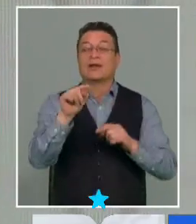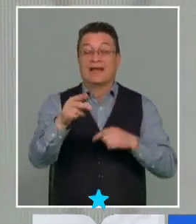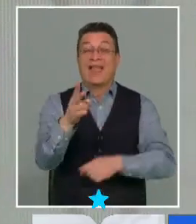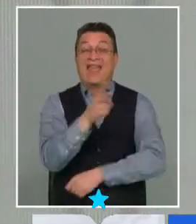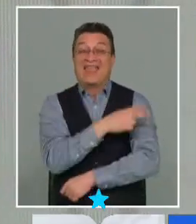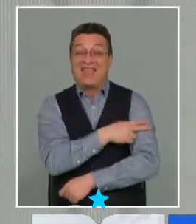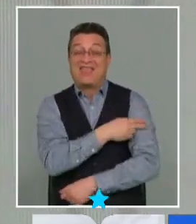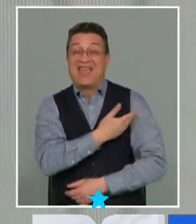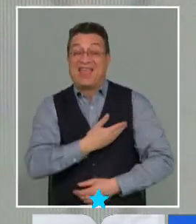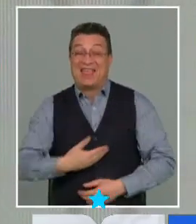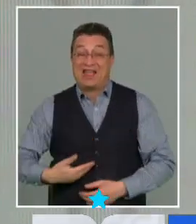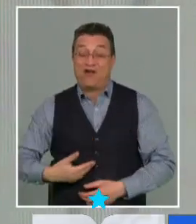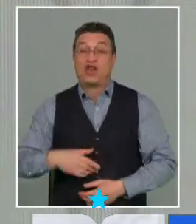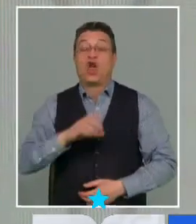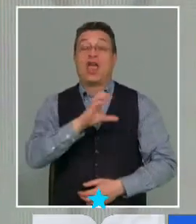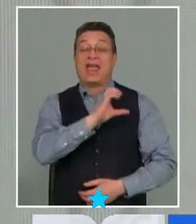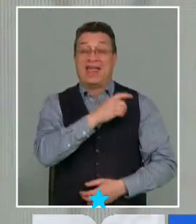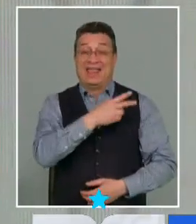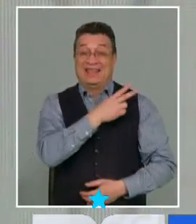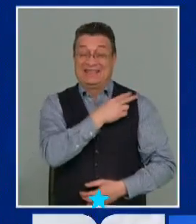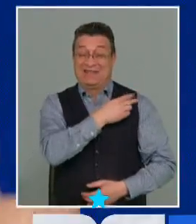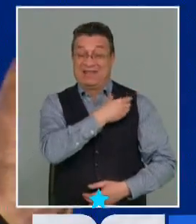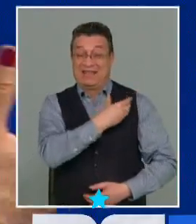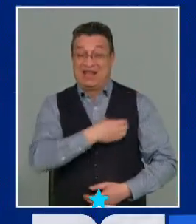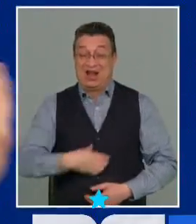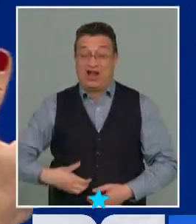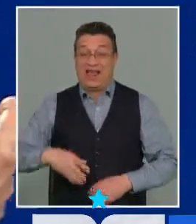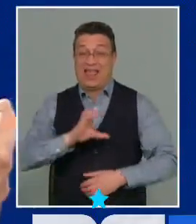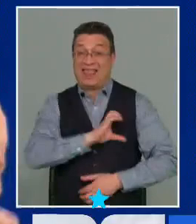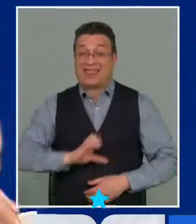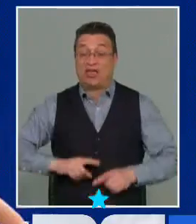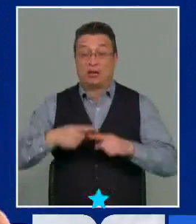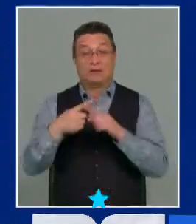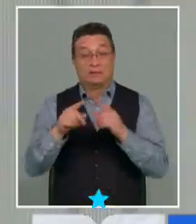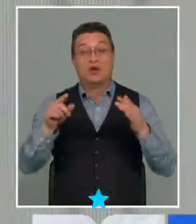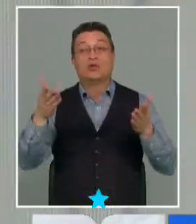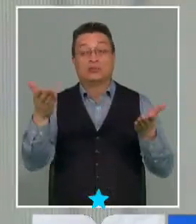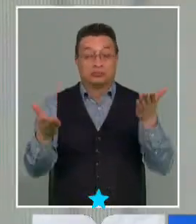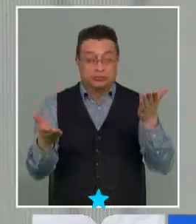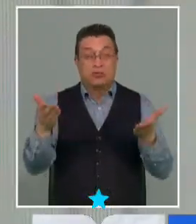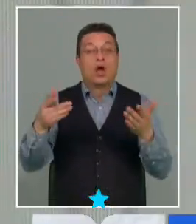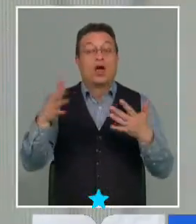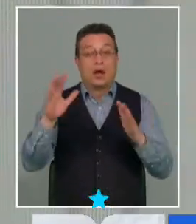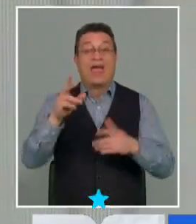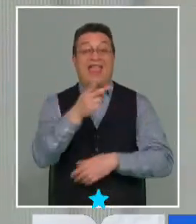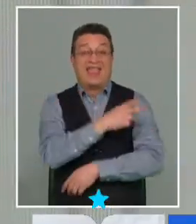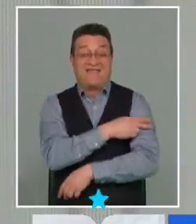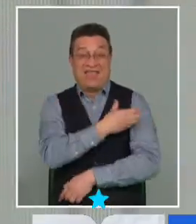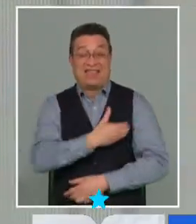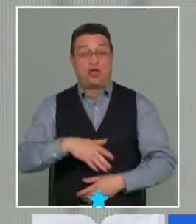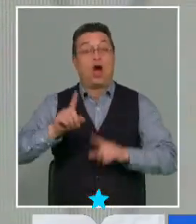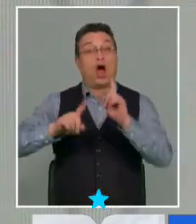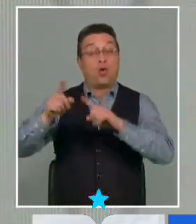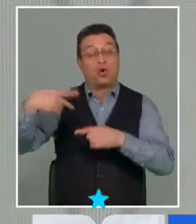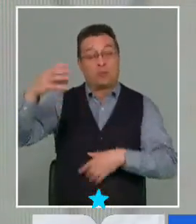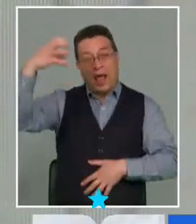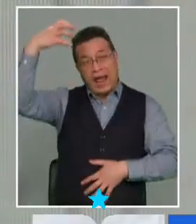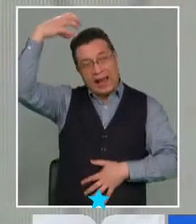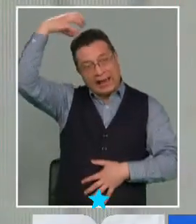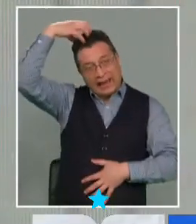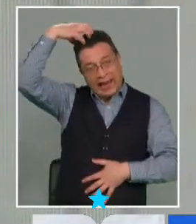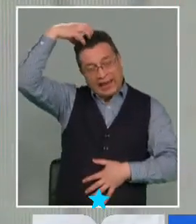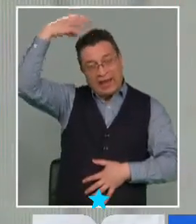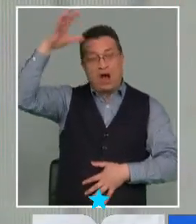Jefe de Gobierno es lo típico de un gobierno presidencial, porque en los gobiernos parlamentarios el Jefe de Estado es la reina, o el rey,